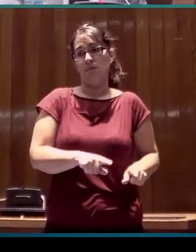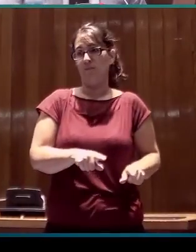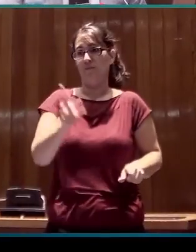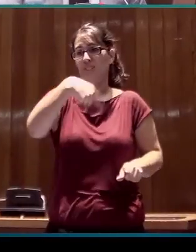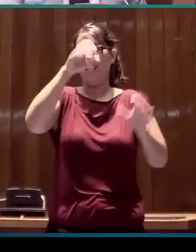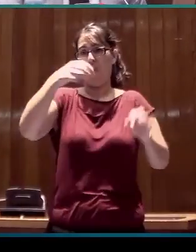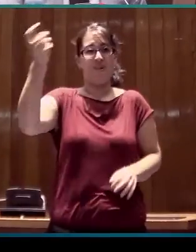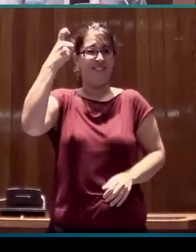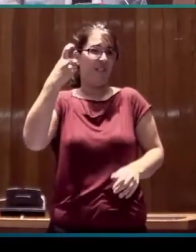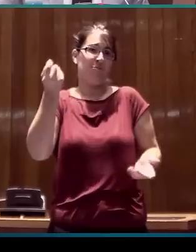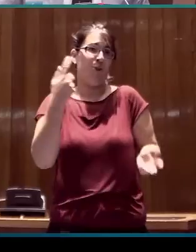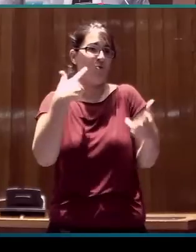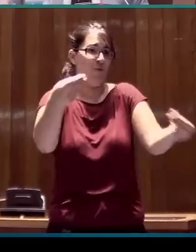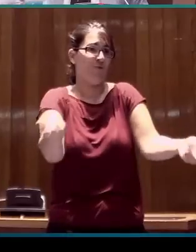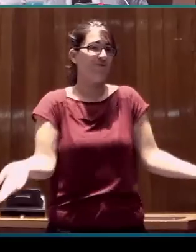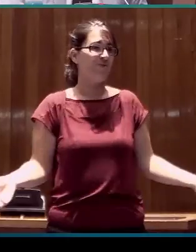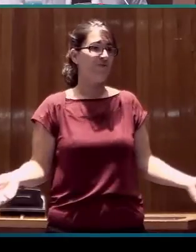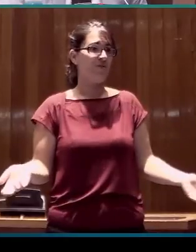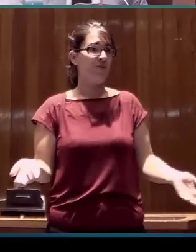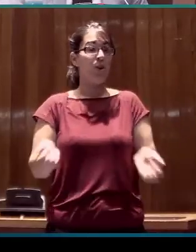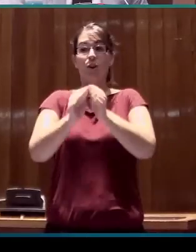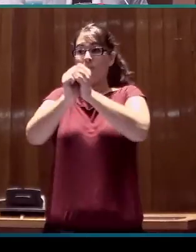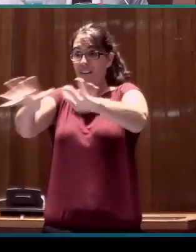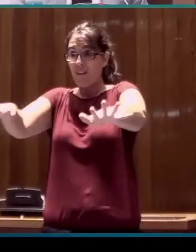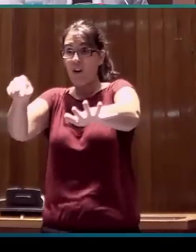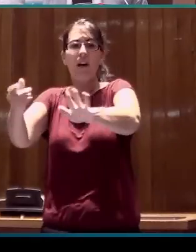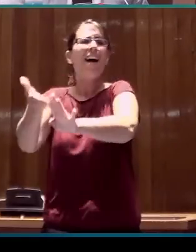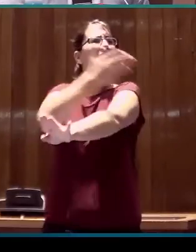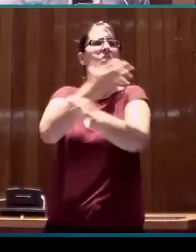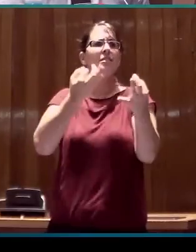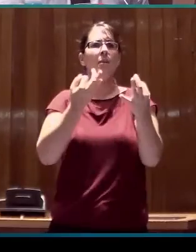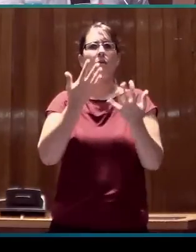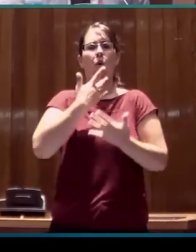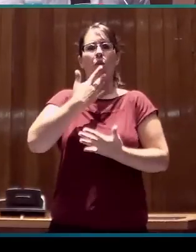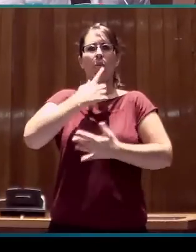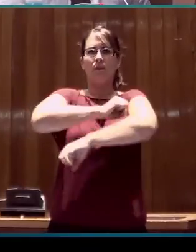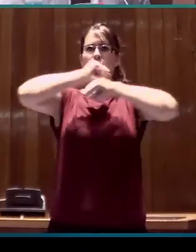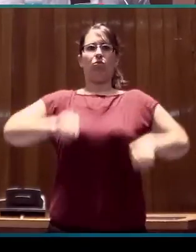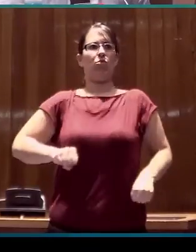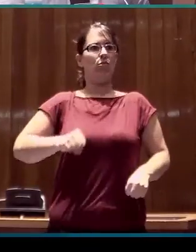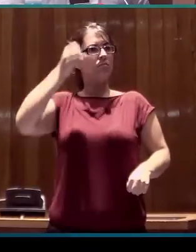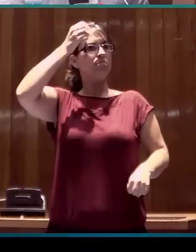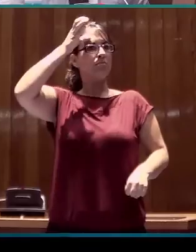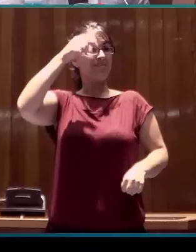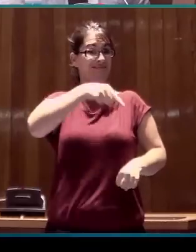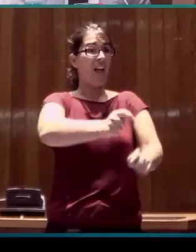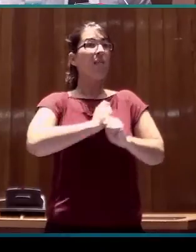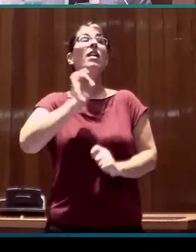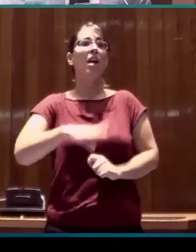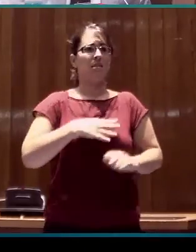La normalización debe fundamentarse sobre un conocimiento sólido que solo puede proporcionar la investigación.